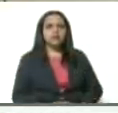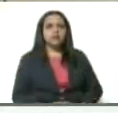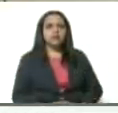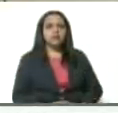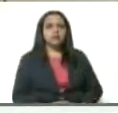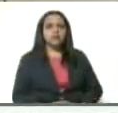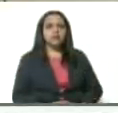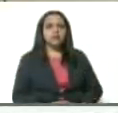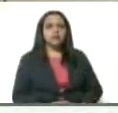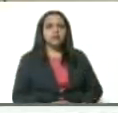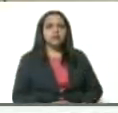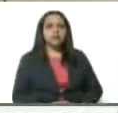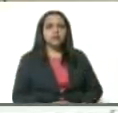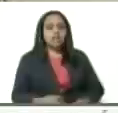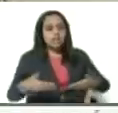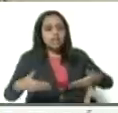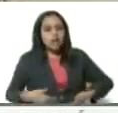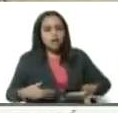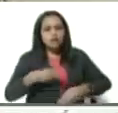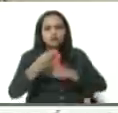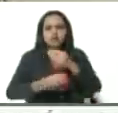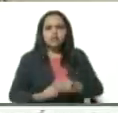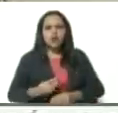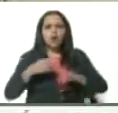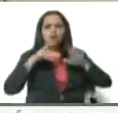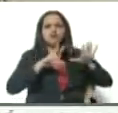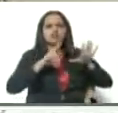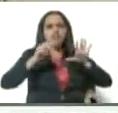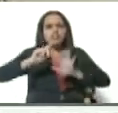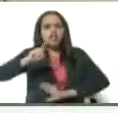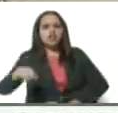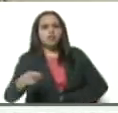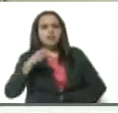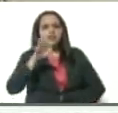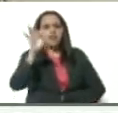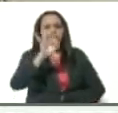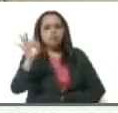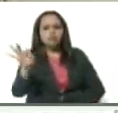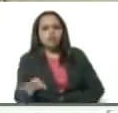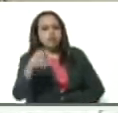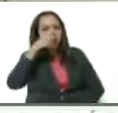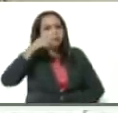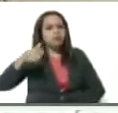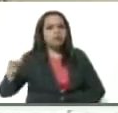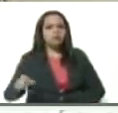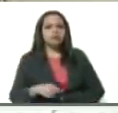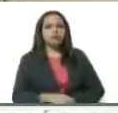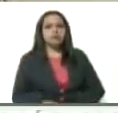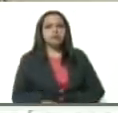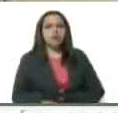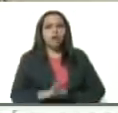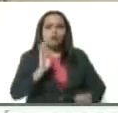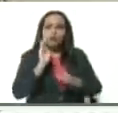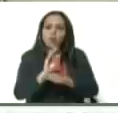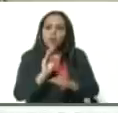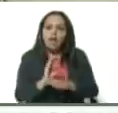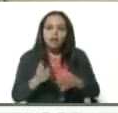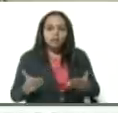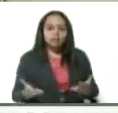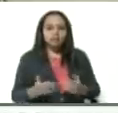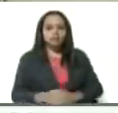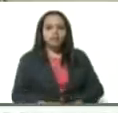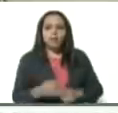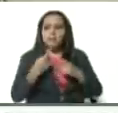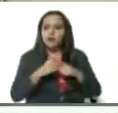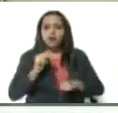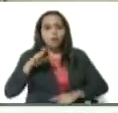Y tremendo esfuerzo que está haciendo el 86.3% de la población, cuidándose. Pero